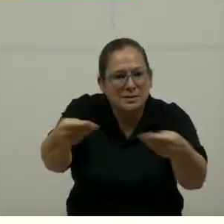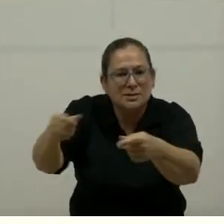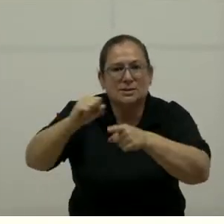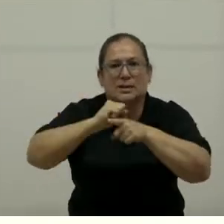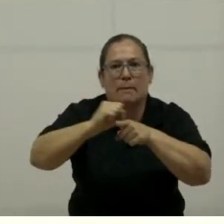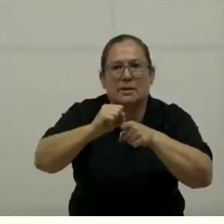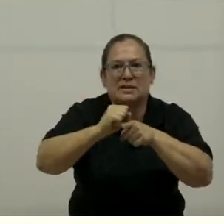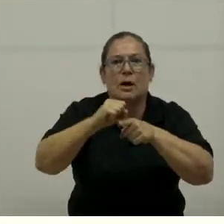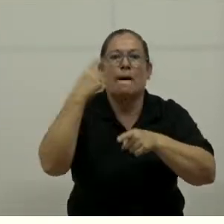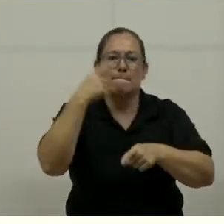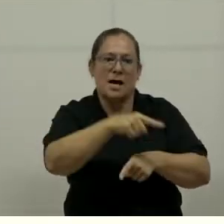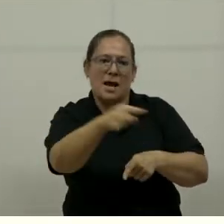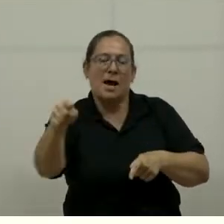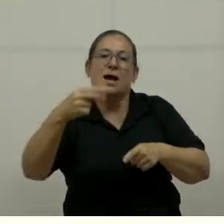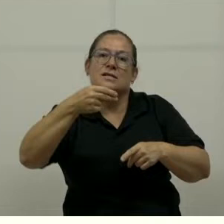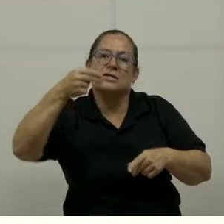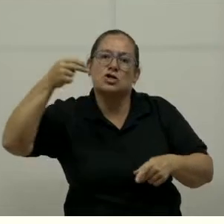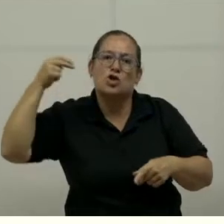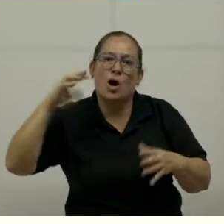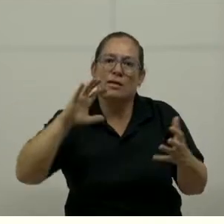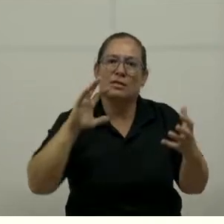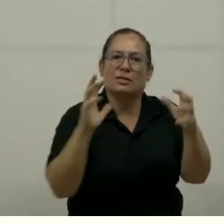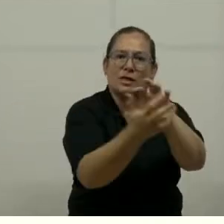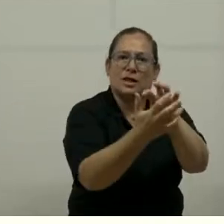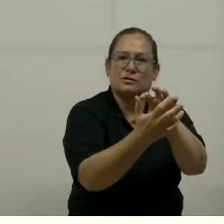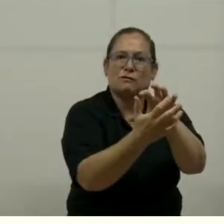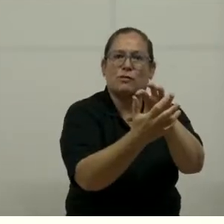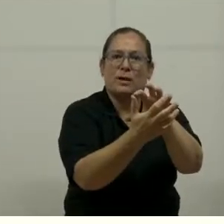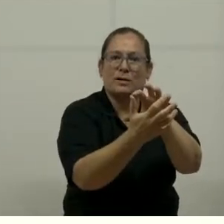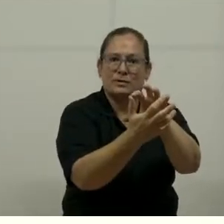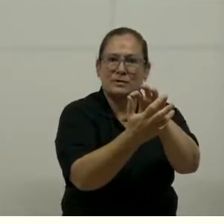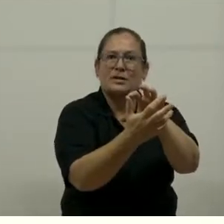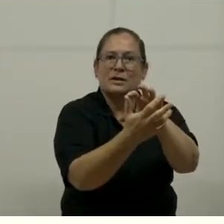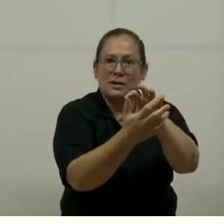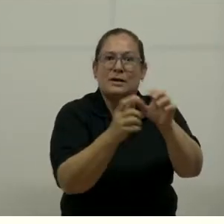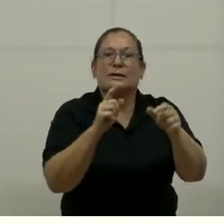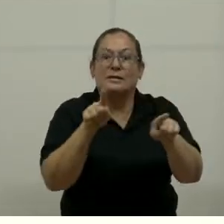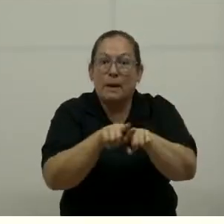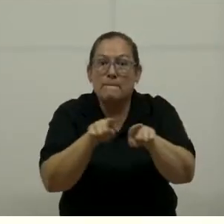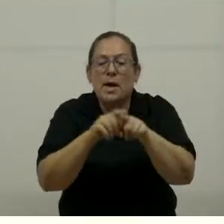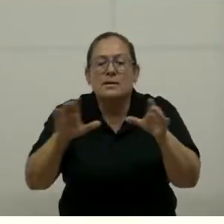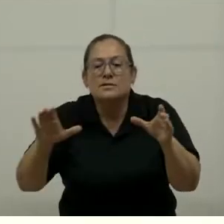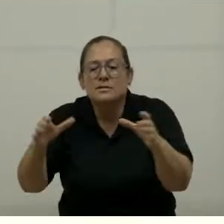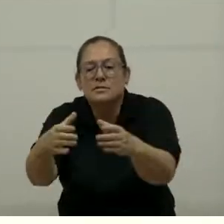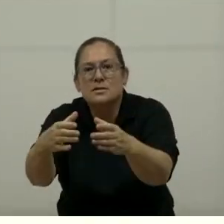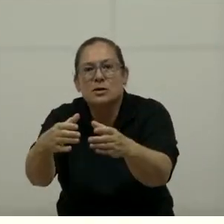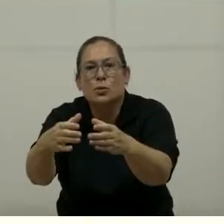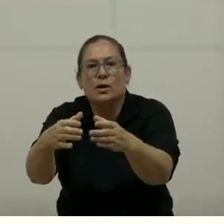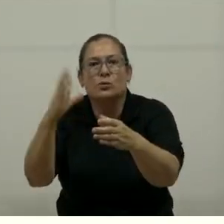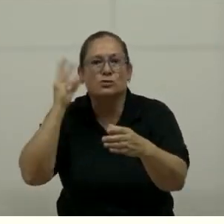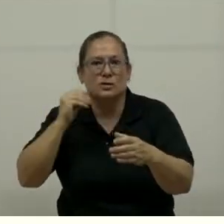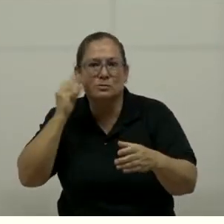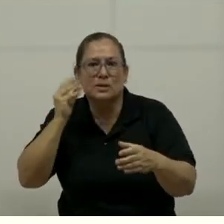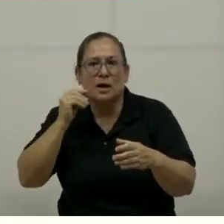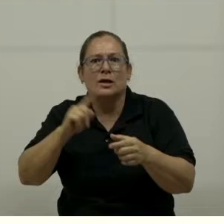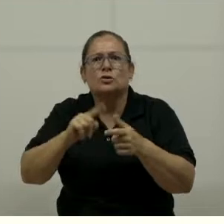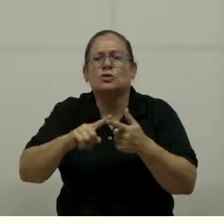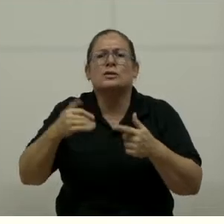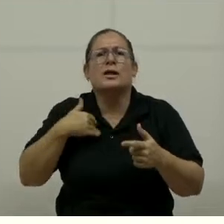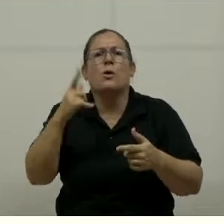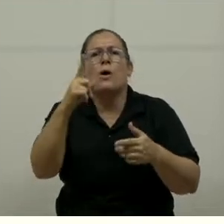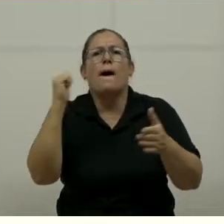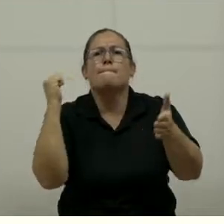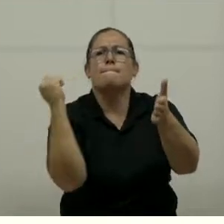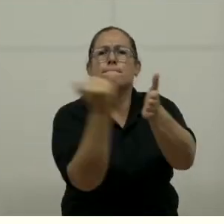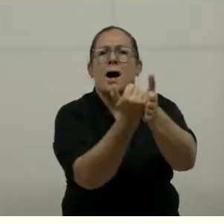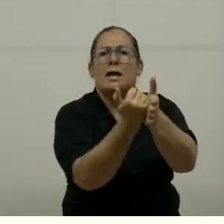esas historias transformadoras que generen encuentros regenerativos, pero también los circuitos de experiencias. Nosotros tenemos una marca que se